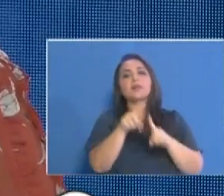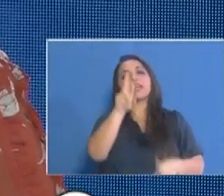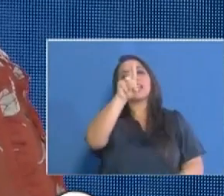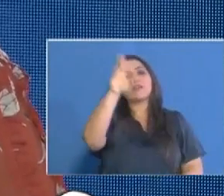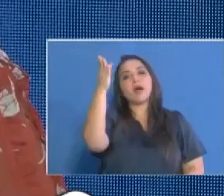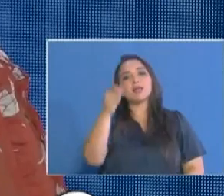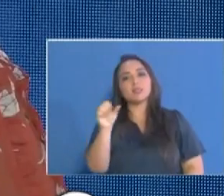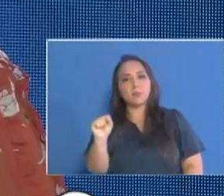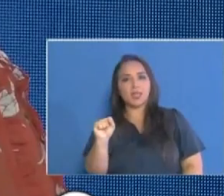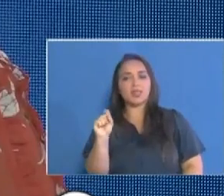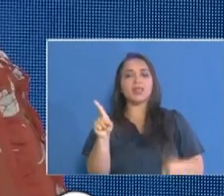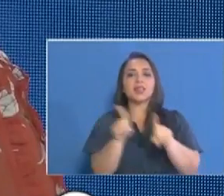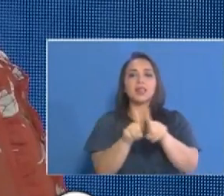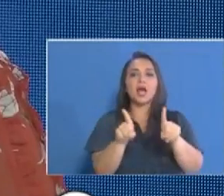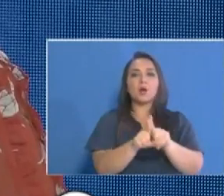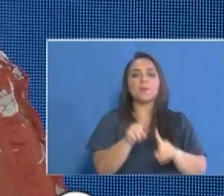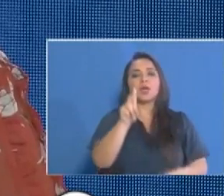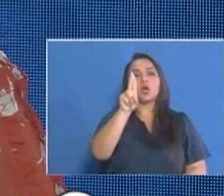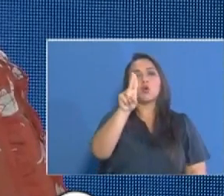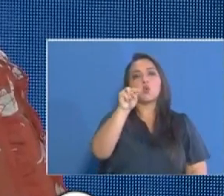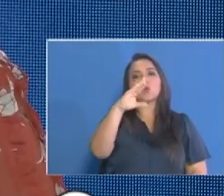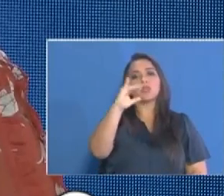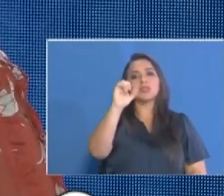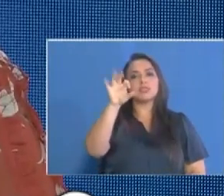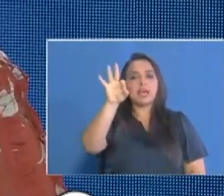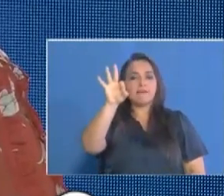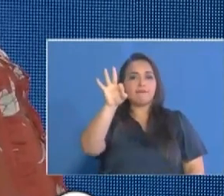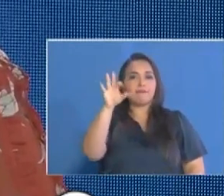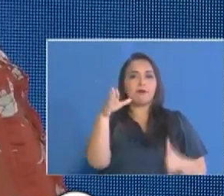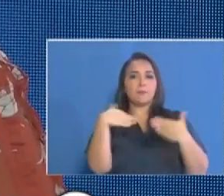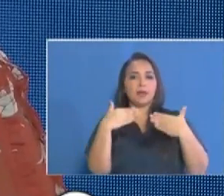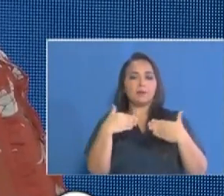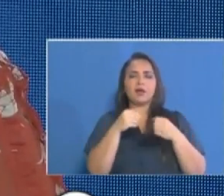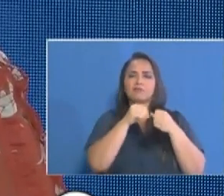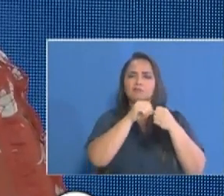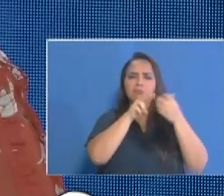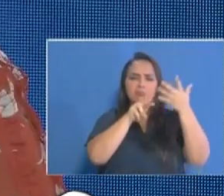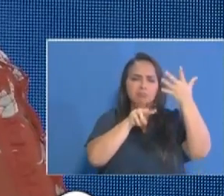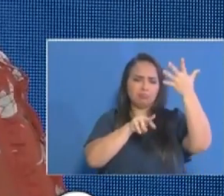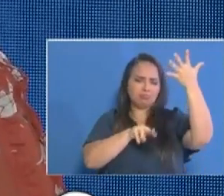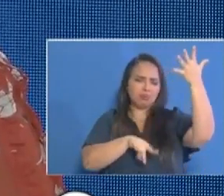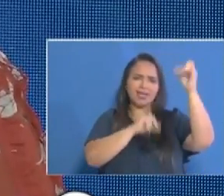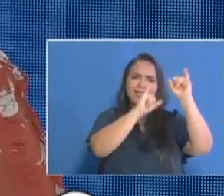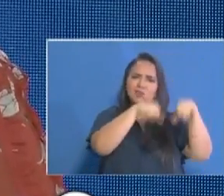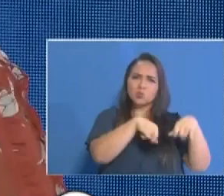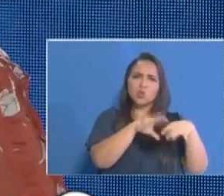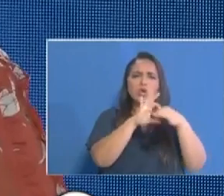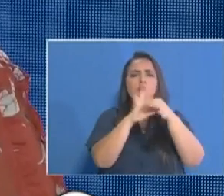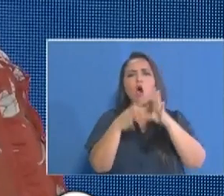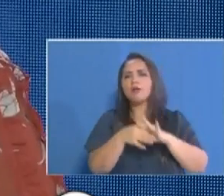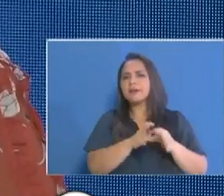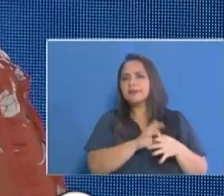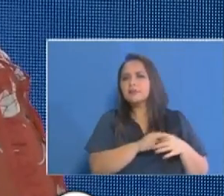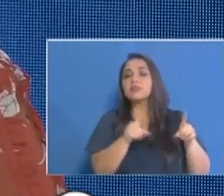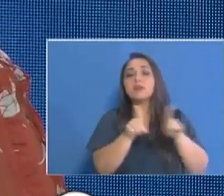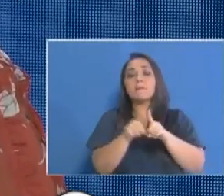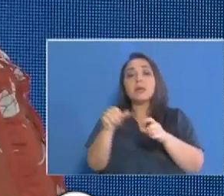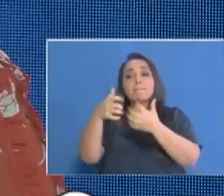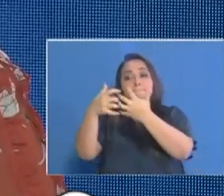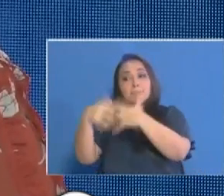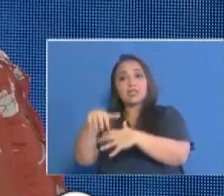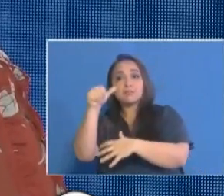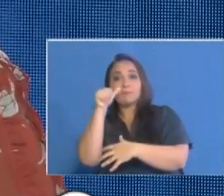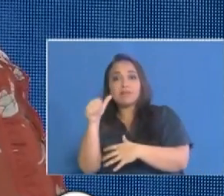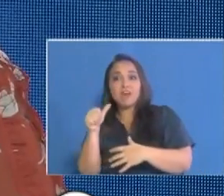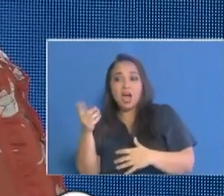y UNICEF Panamá igualmente el Grupo DENIS bueno diversas instituciones organismos y el sector empresarial que juega